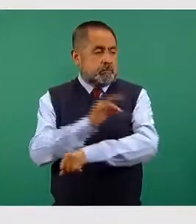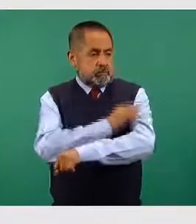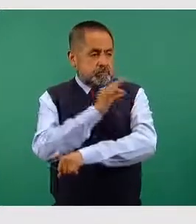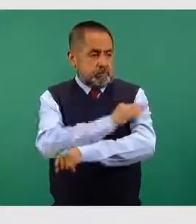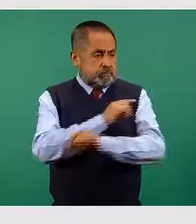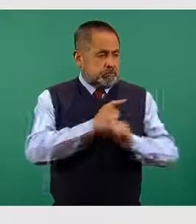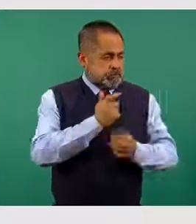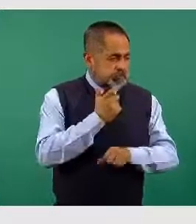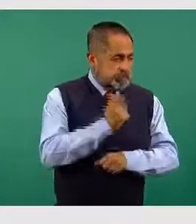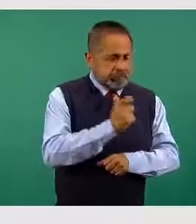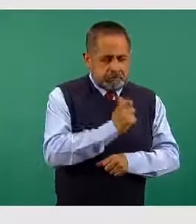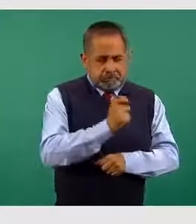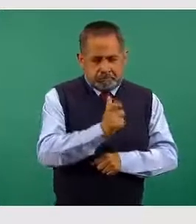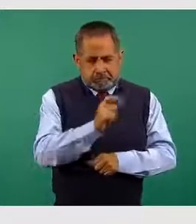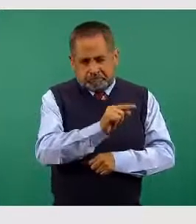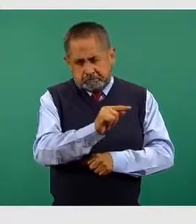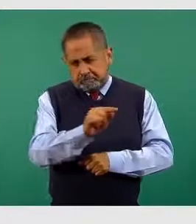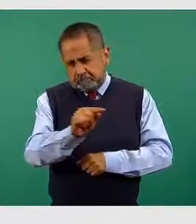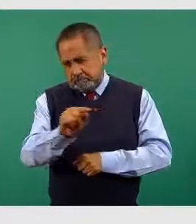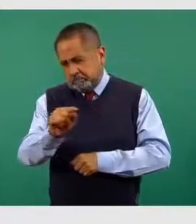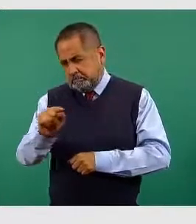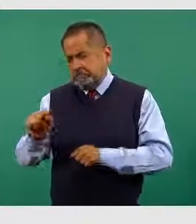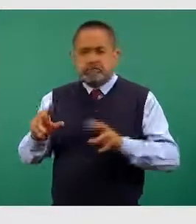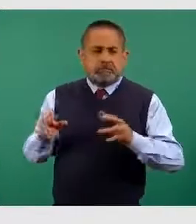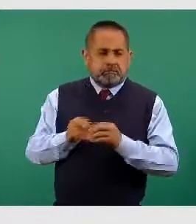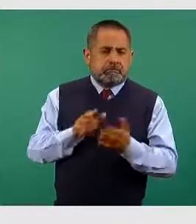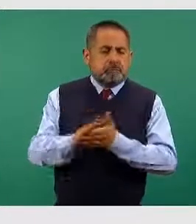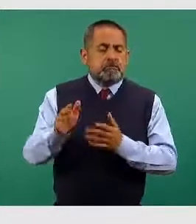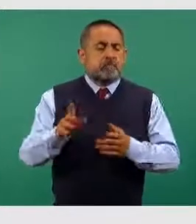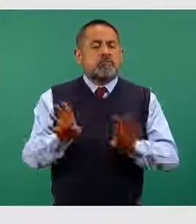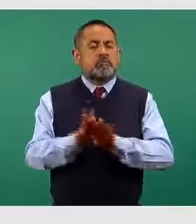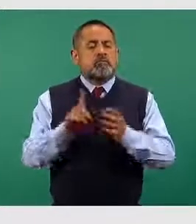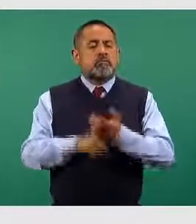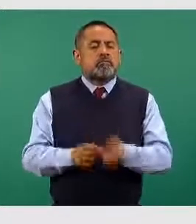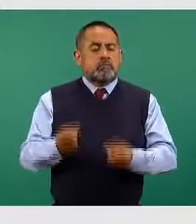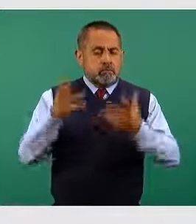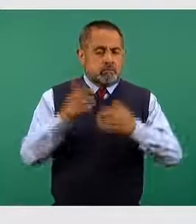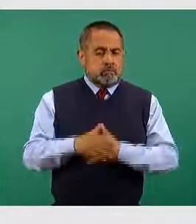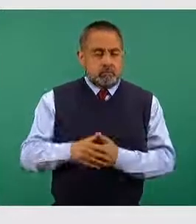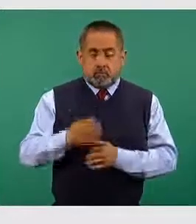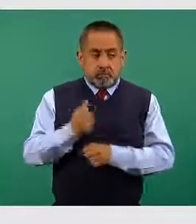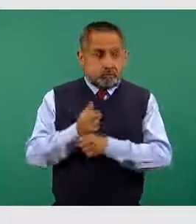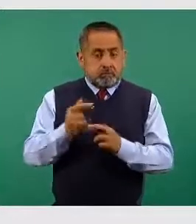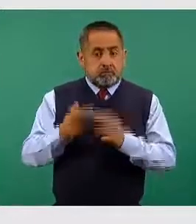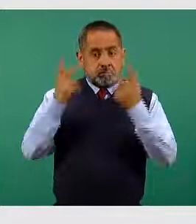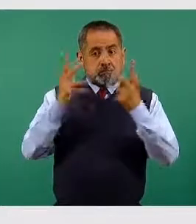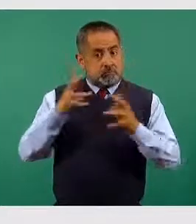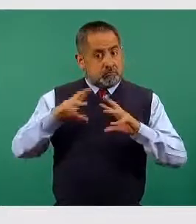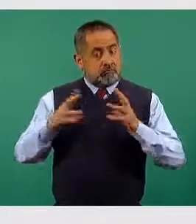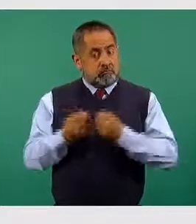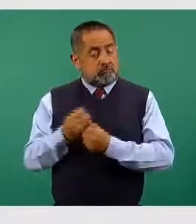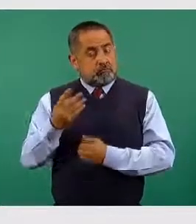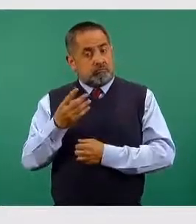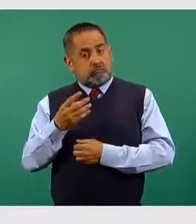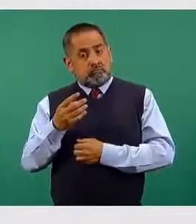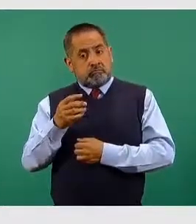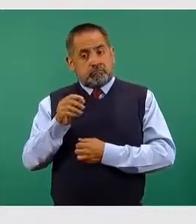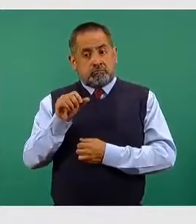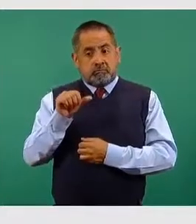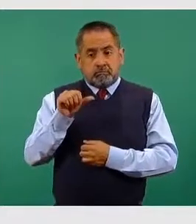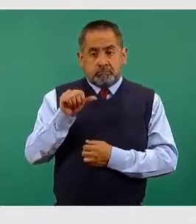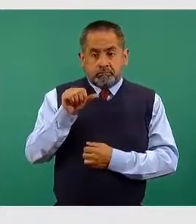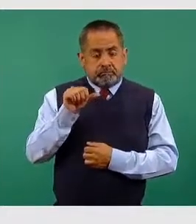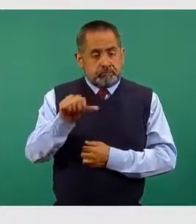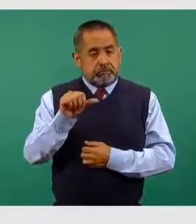aplicadas. Tenemos un récord de este día, 18